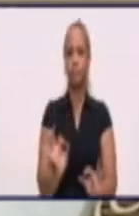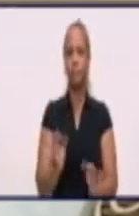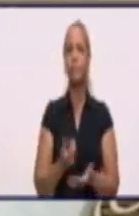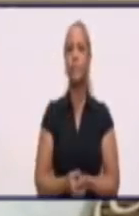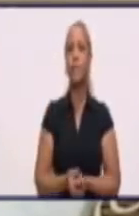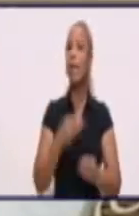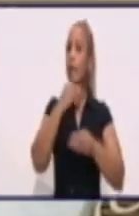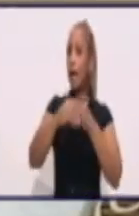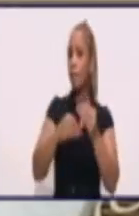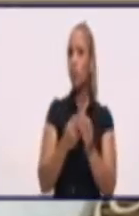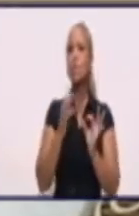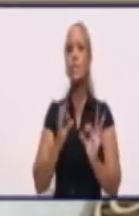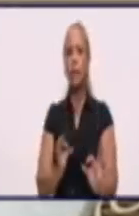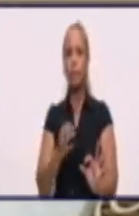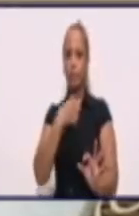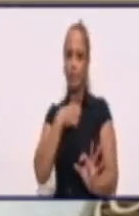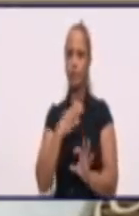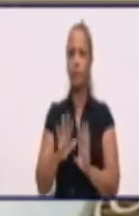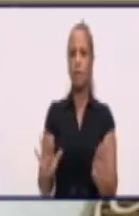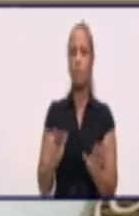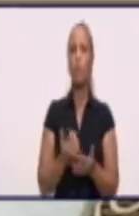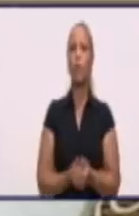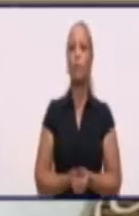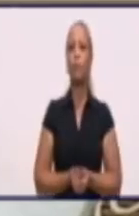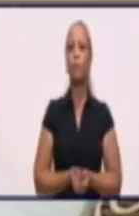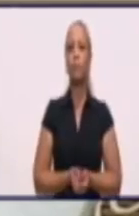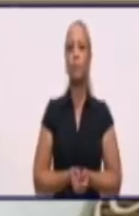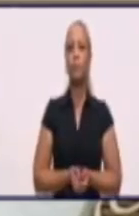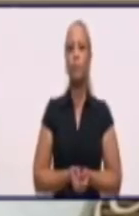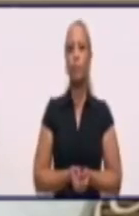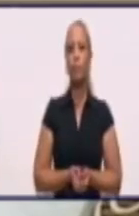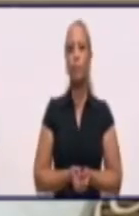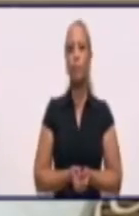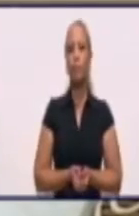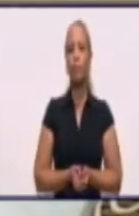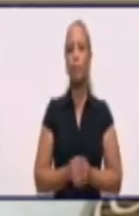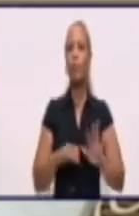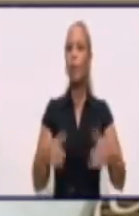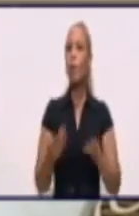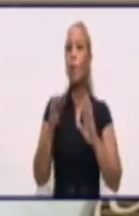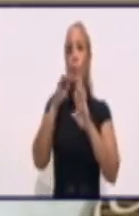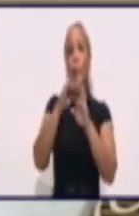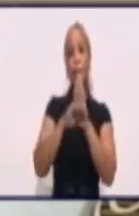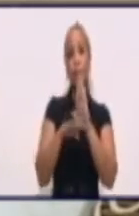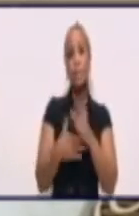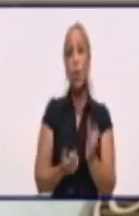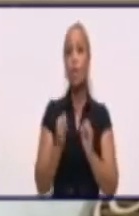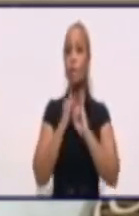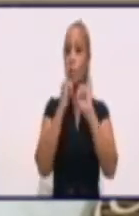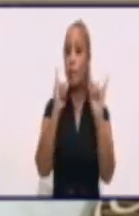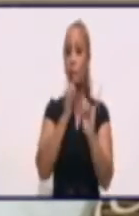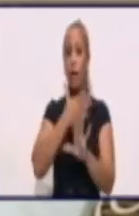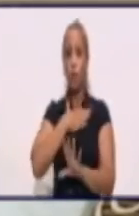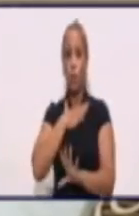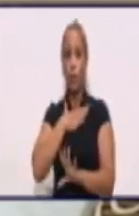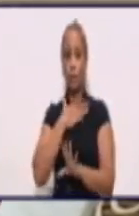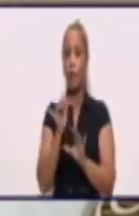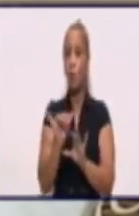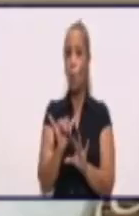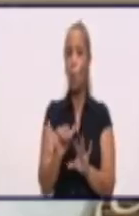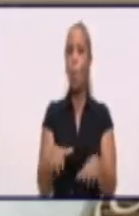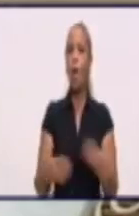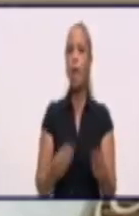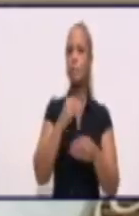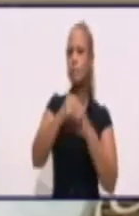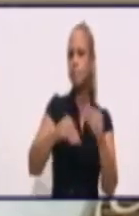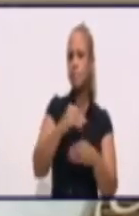siempre tenemos que estar sujetos a esos cambios. Como también la programación informativa nuestra está sujeta a